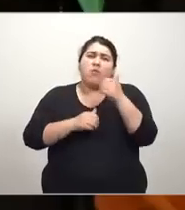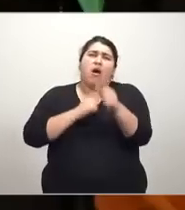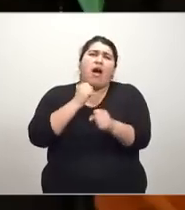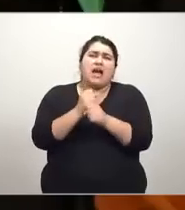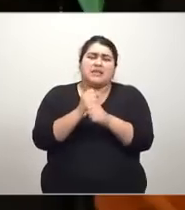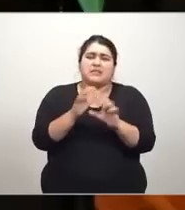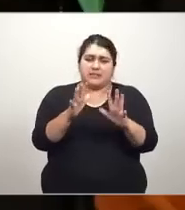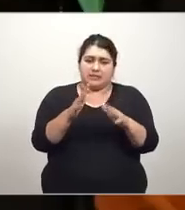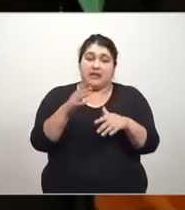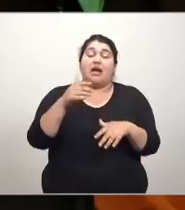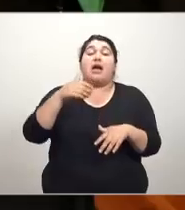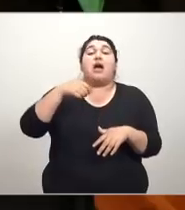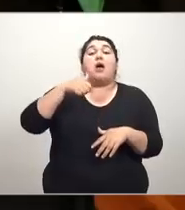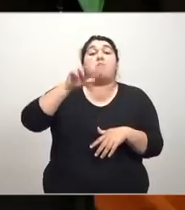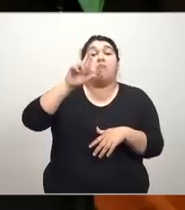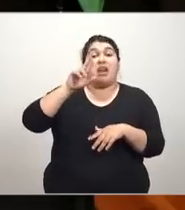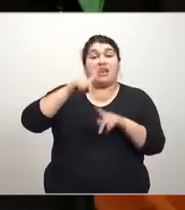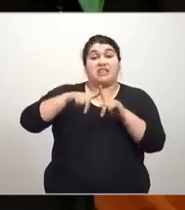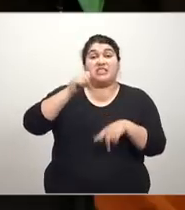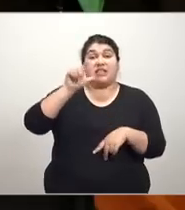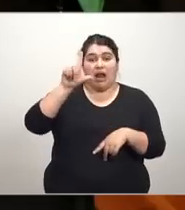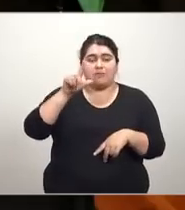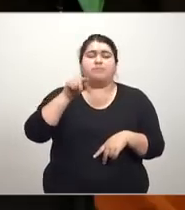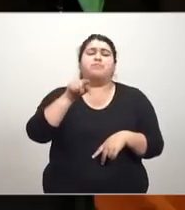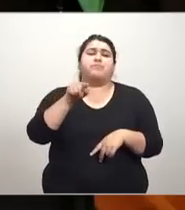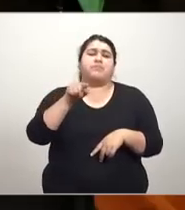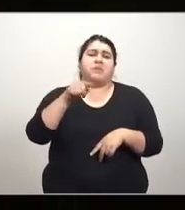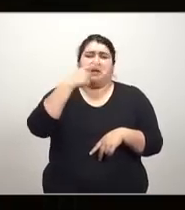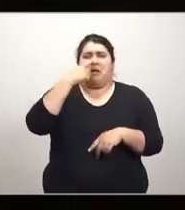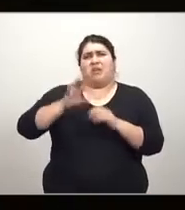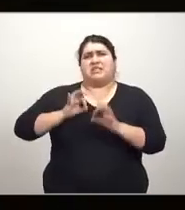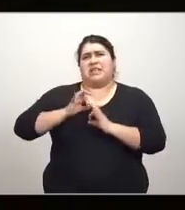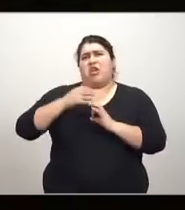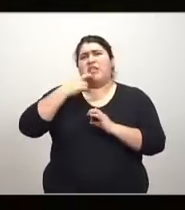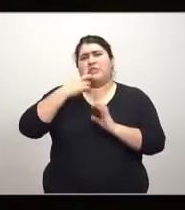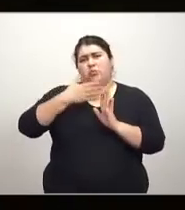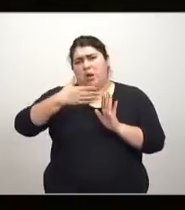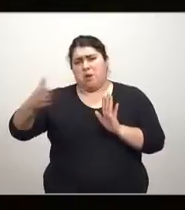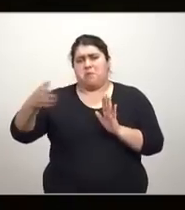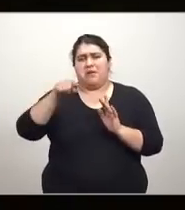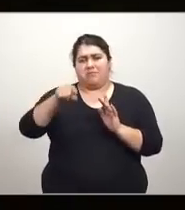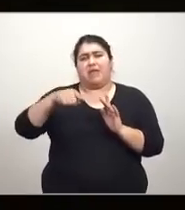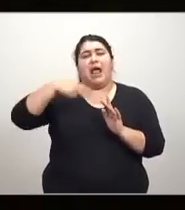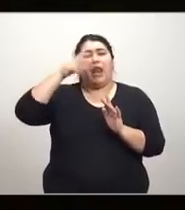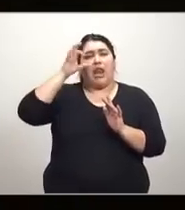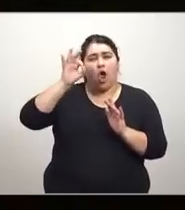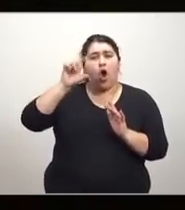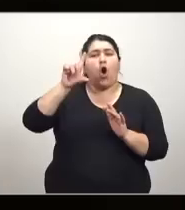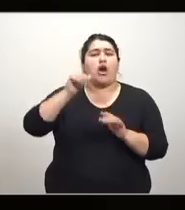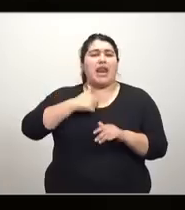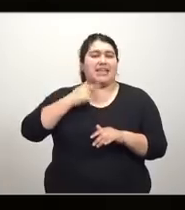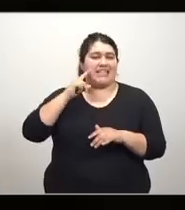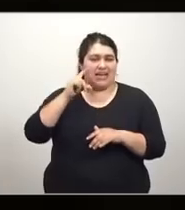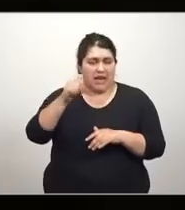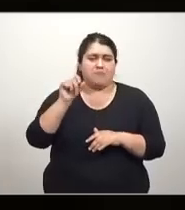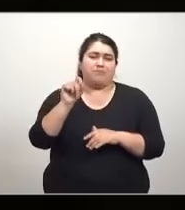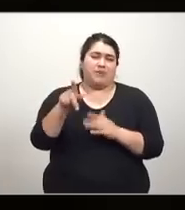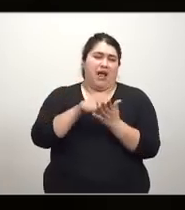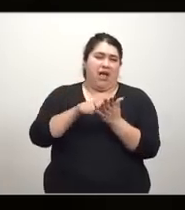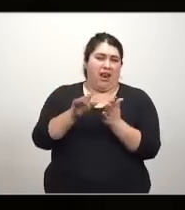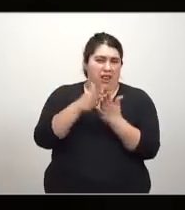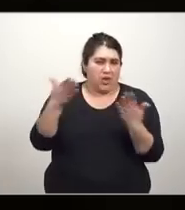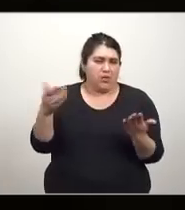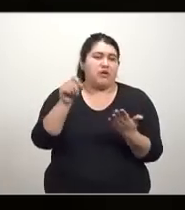Alfred Marshall a finales del siglo XIX realiza la síntesis neoclásica en su libro